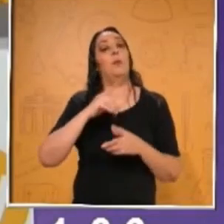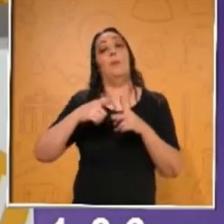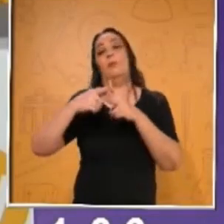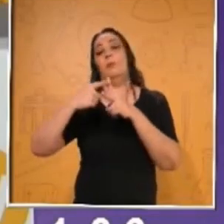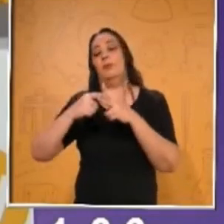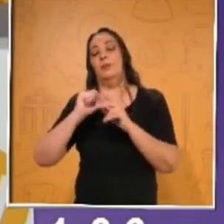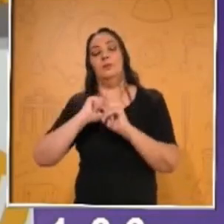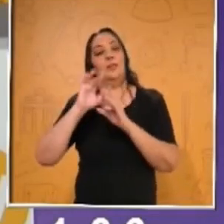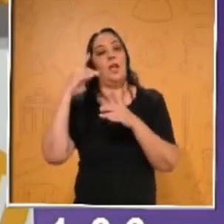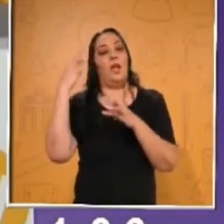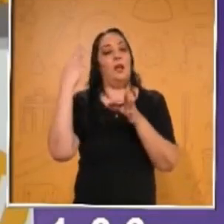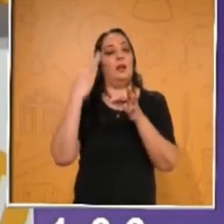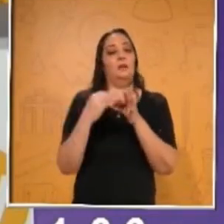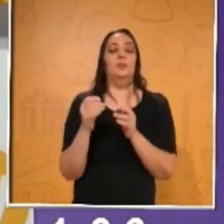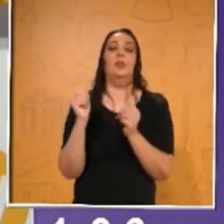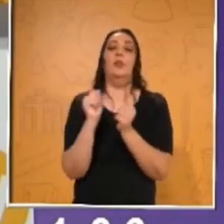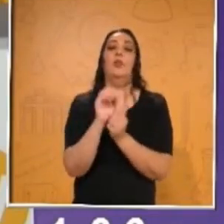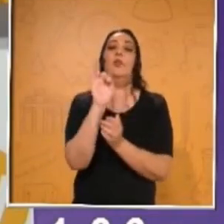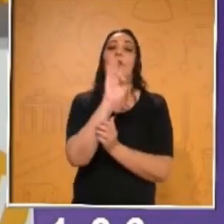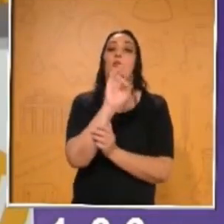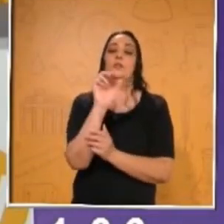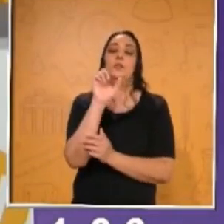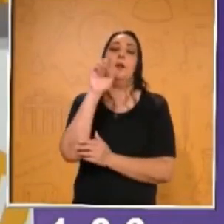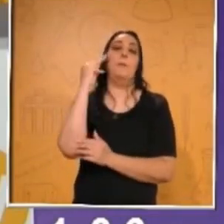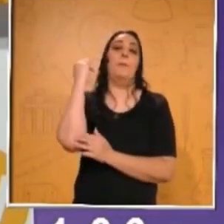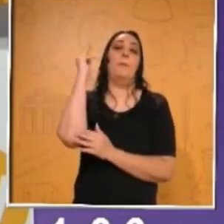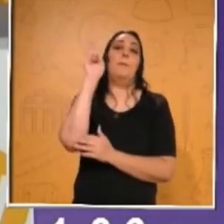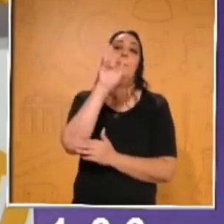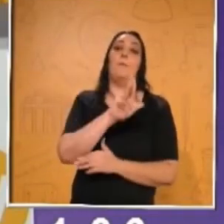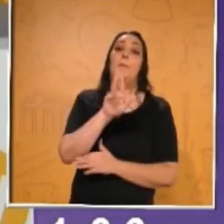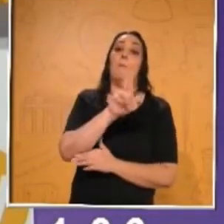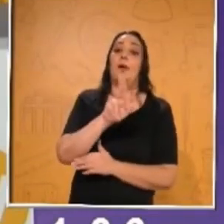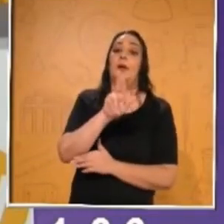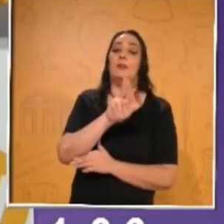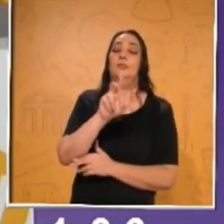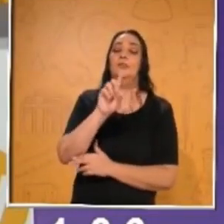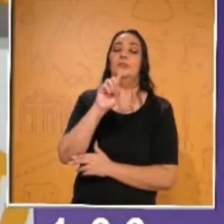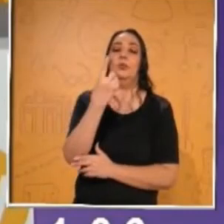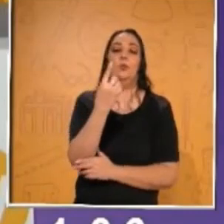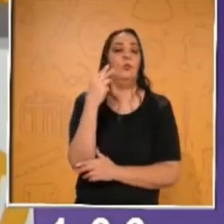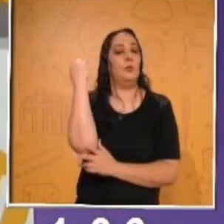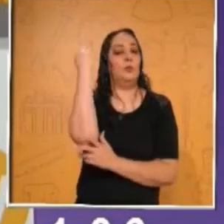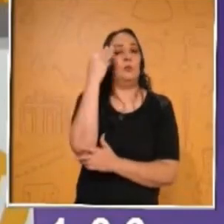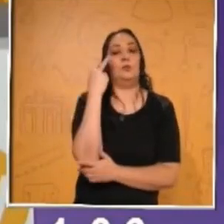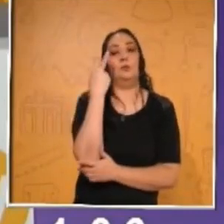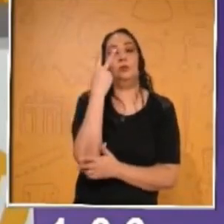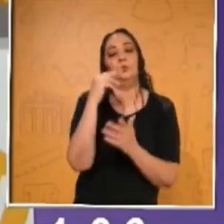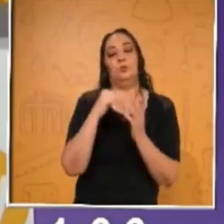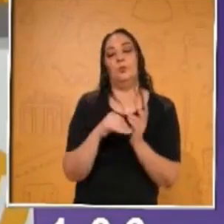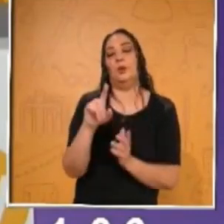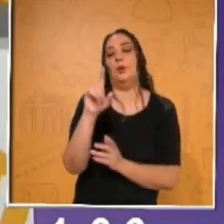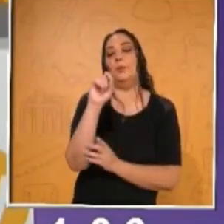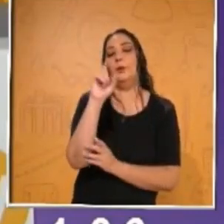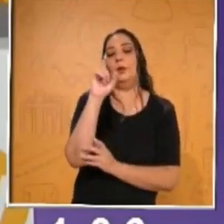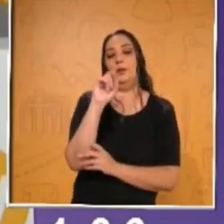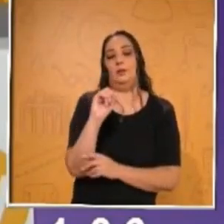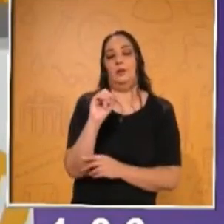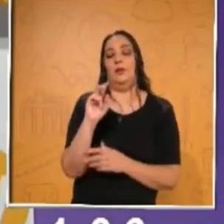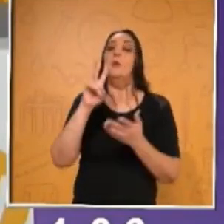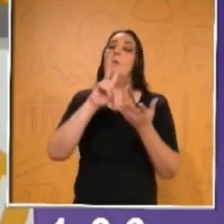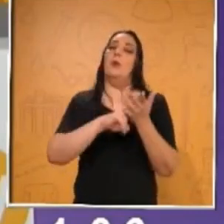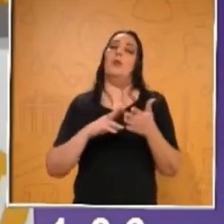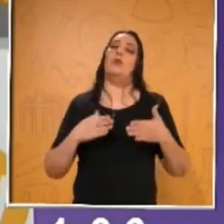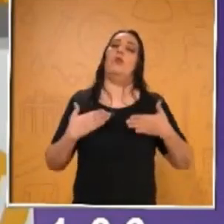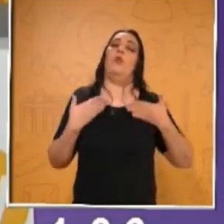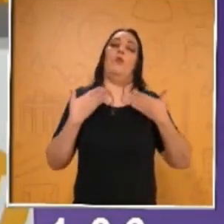lista, ya con la fecha, martes 31 de marzo del 2020. Y todavía el valor sigue siendo confianza. Así